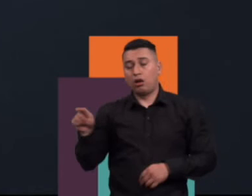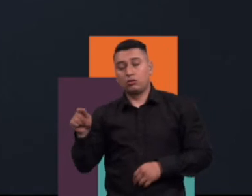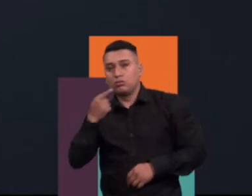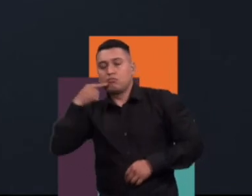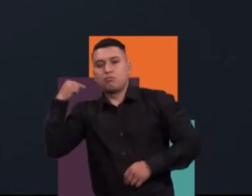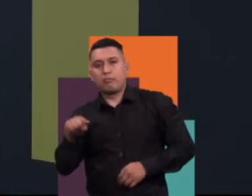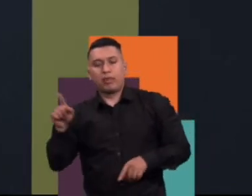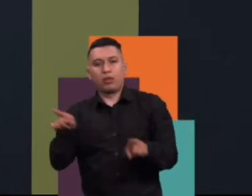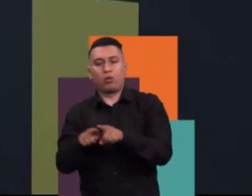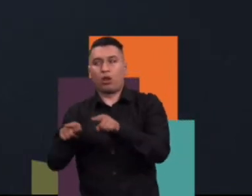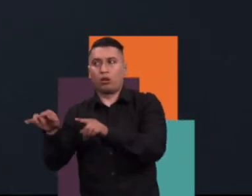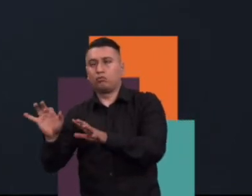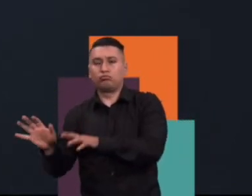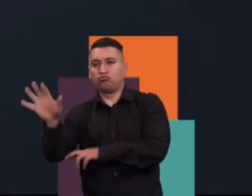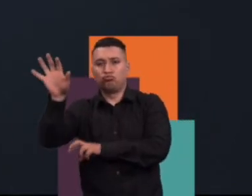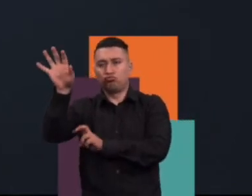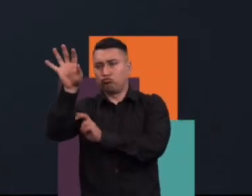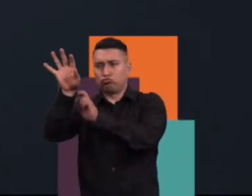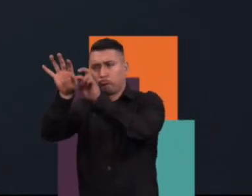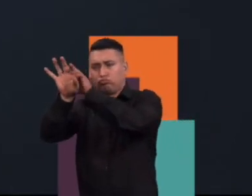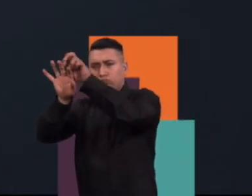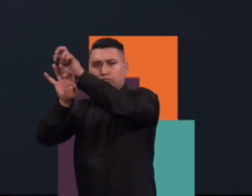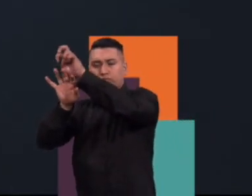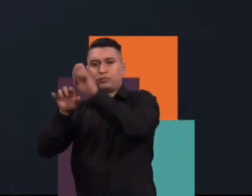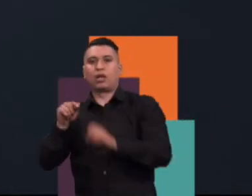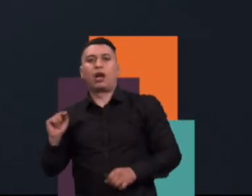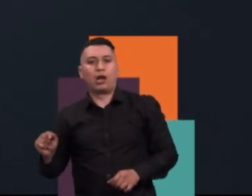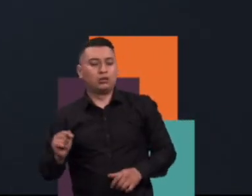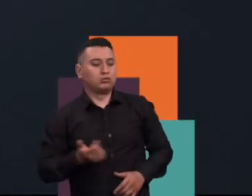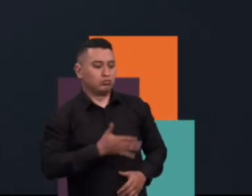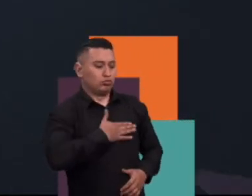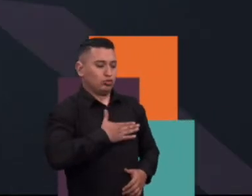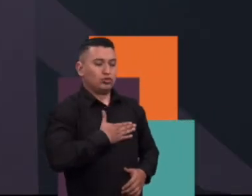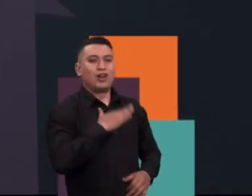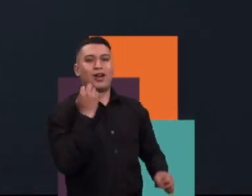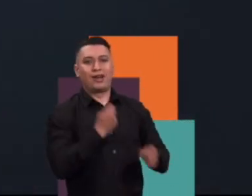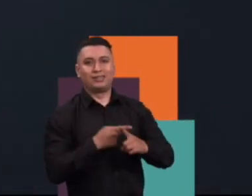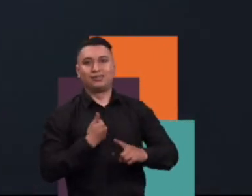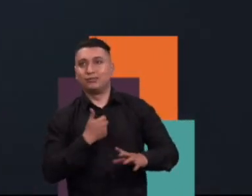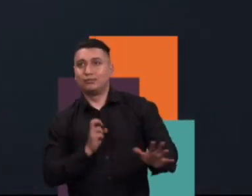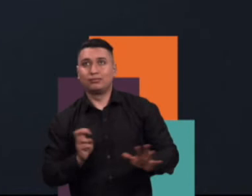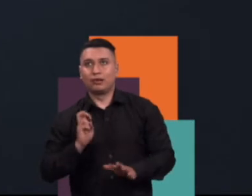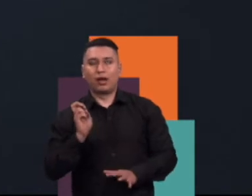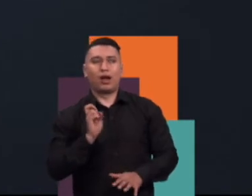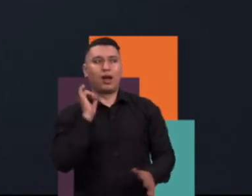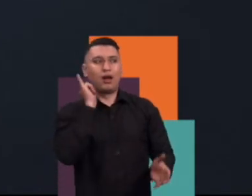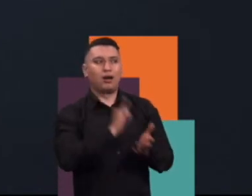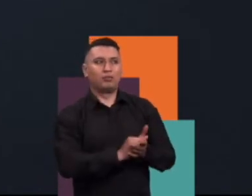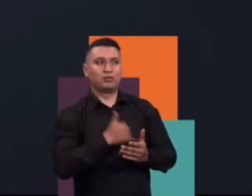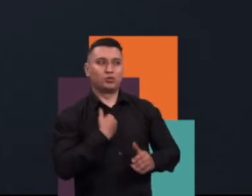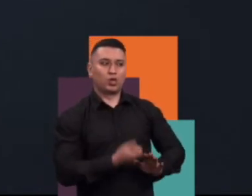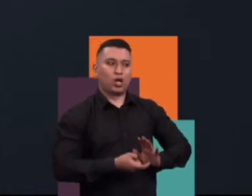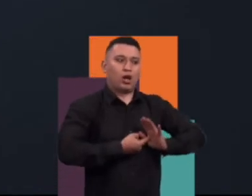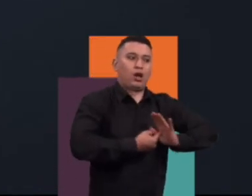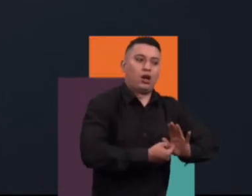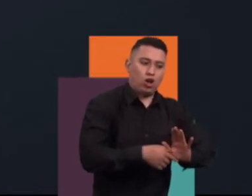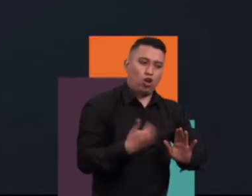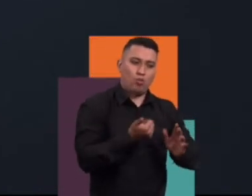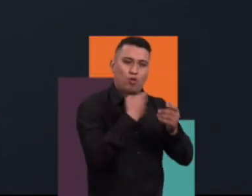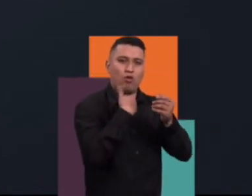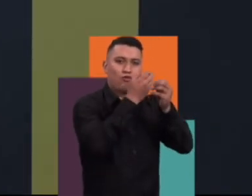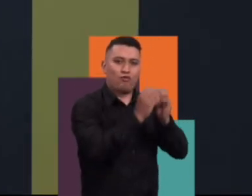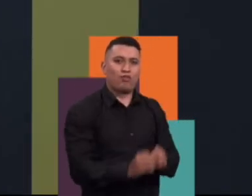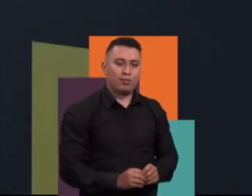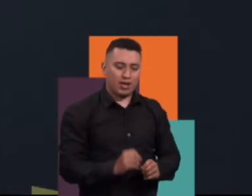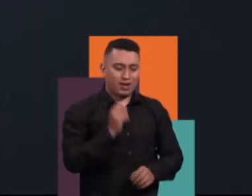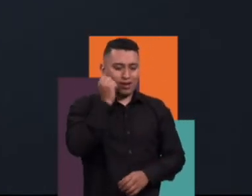que uno hubiese roto, digamos así, esa cortina de protección que nos impida aventurar. Y